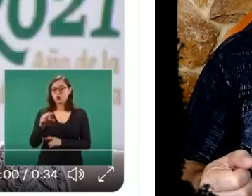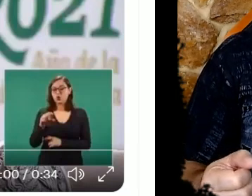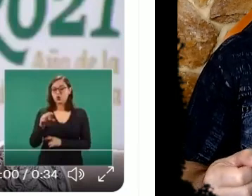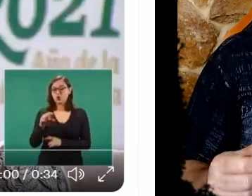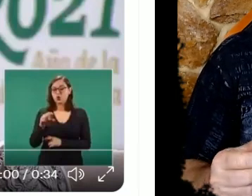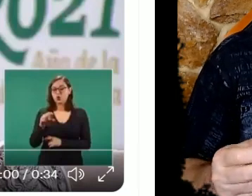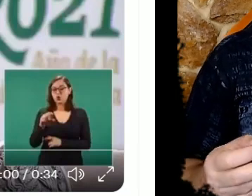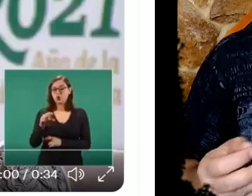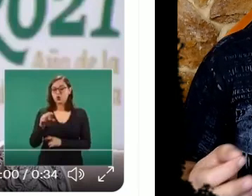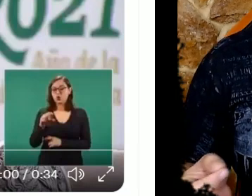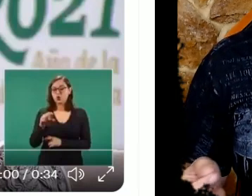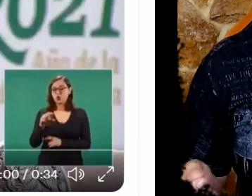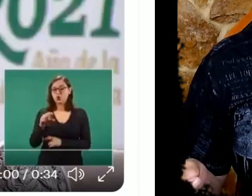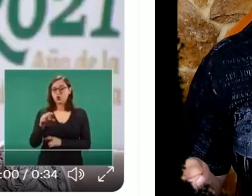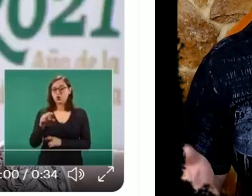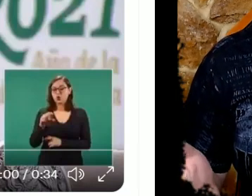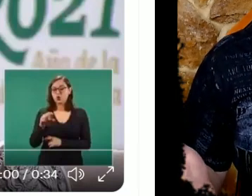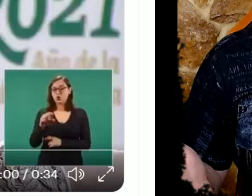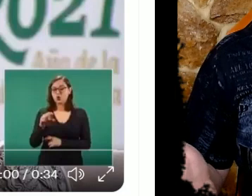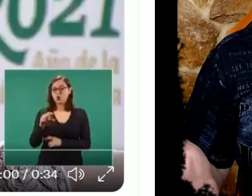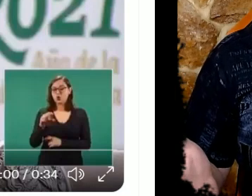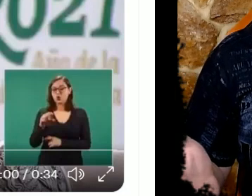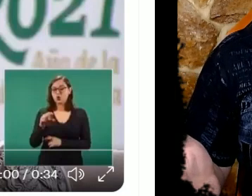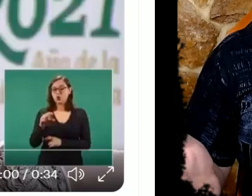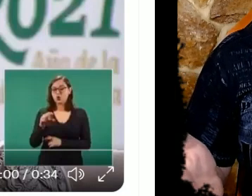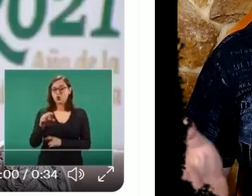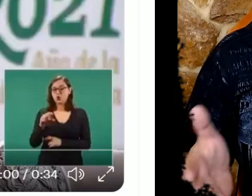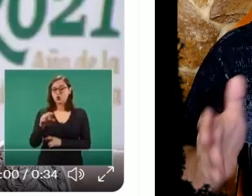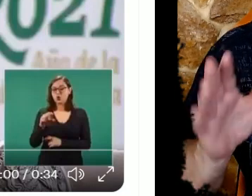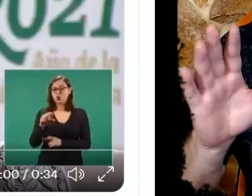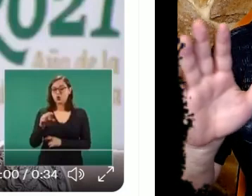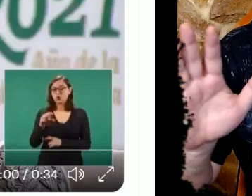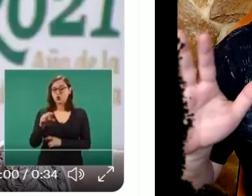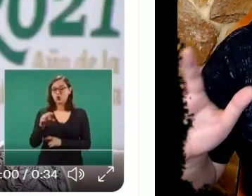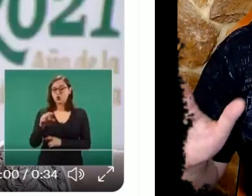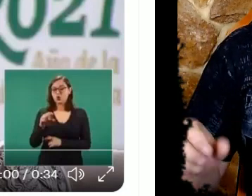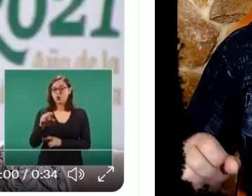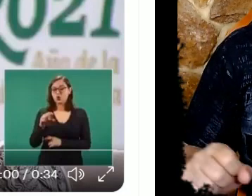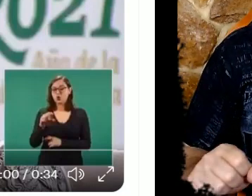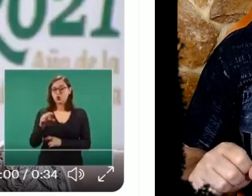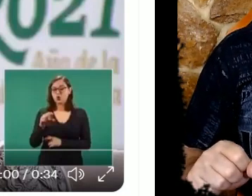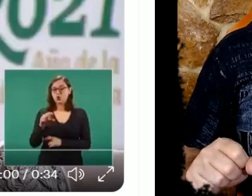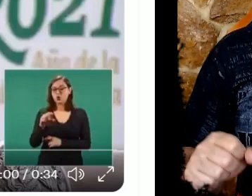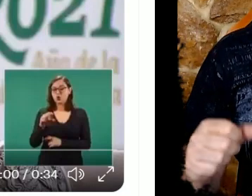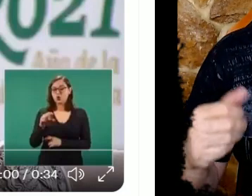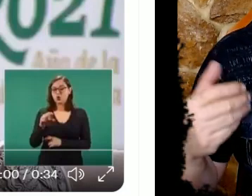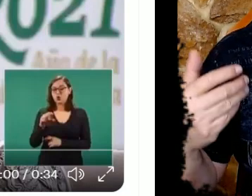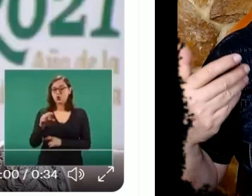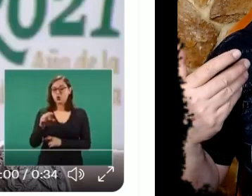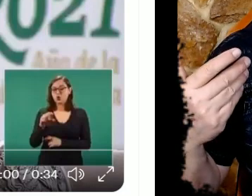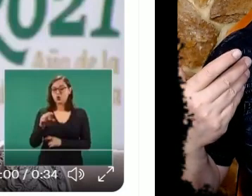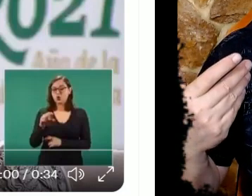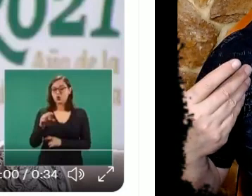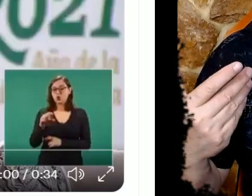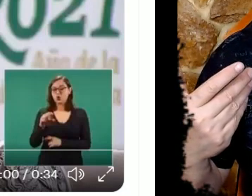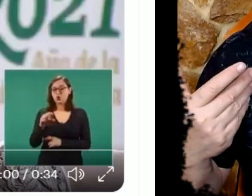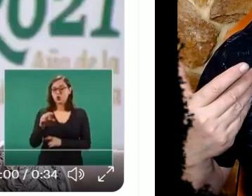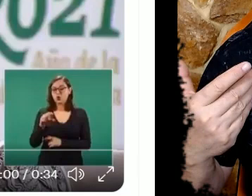cuales pensábamos que por su buen trabajo que nos presentaban en televisión eran personas